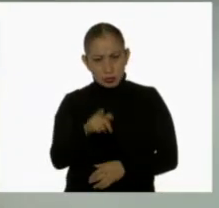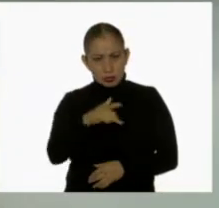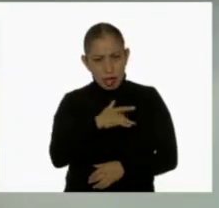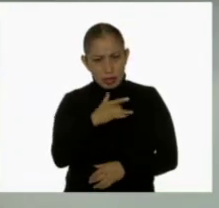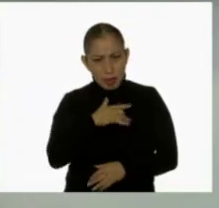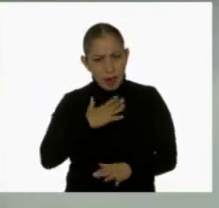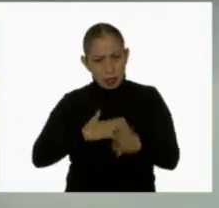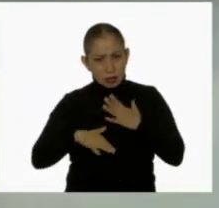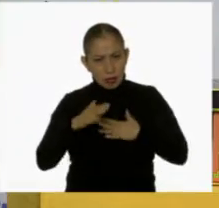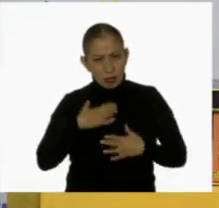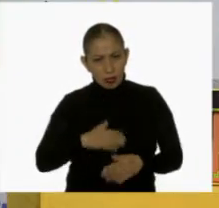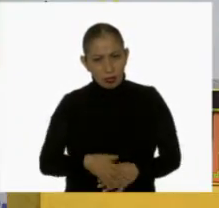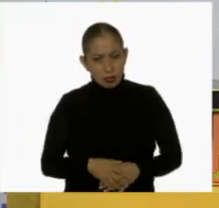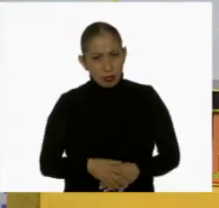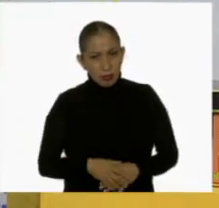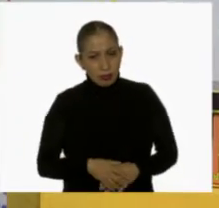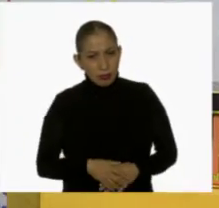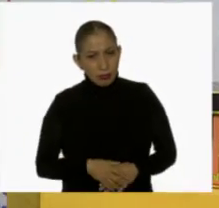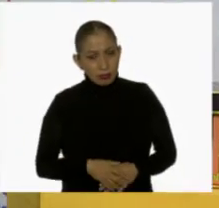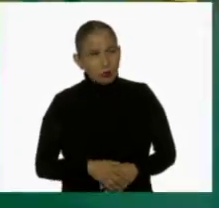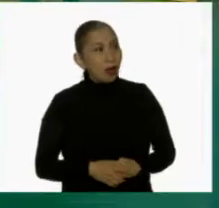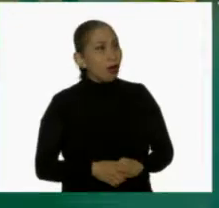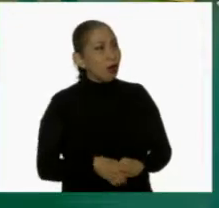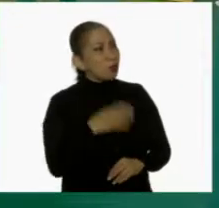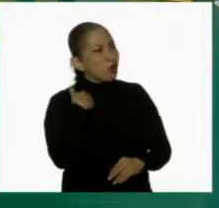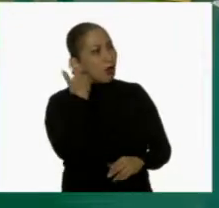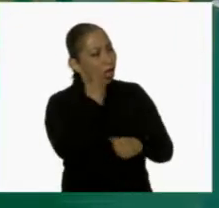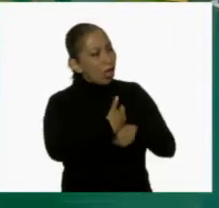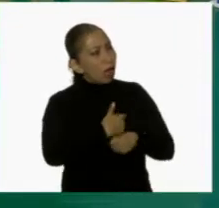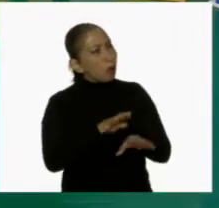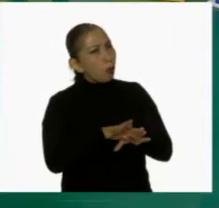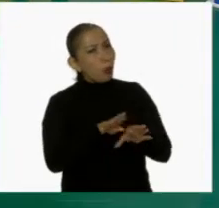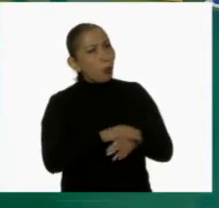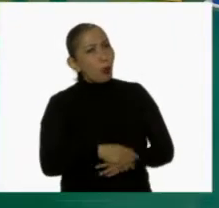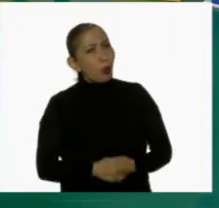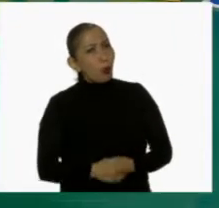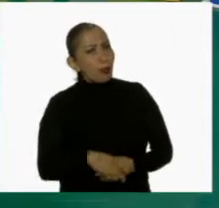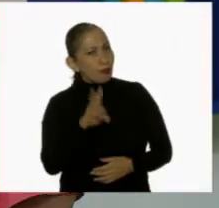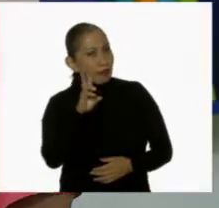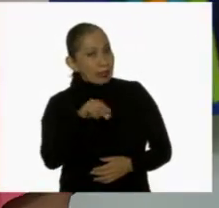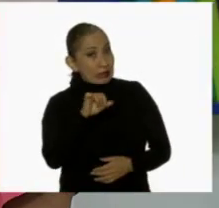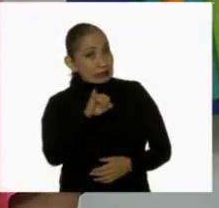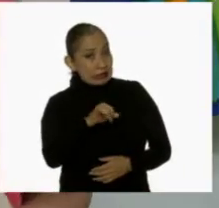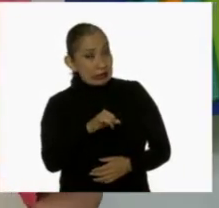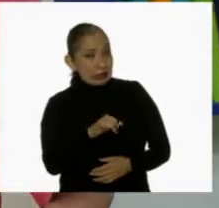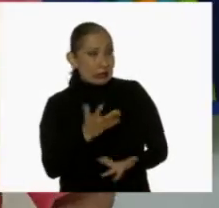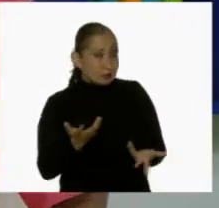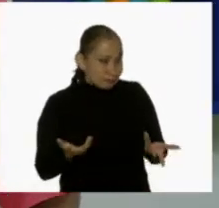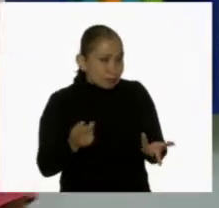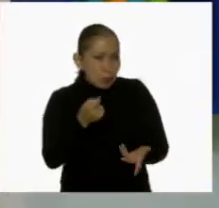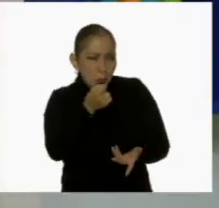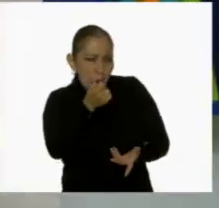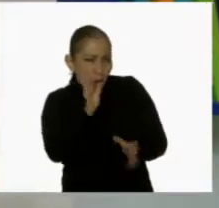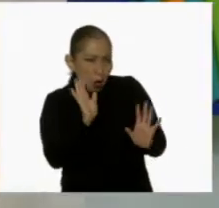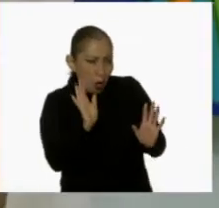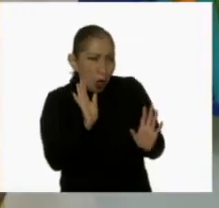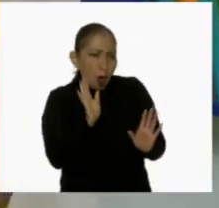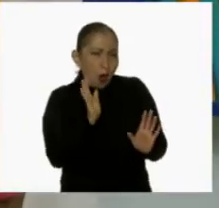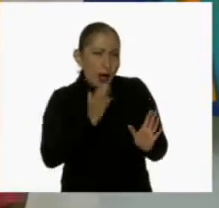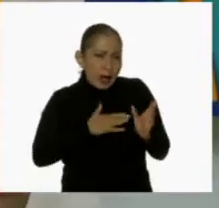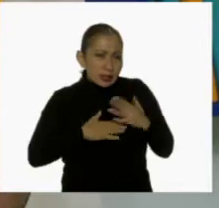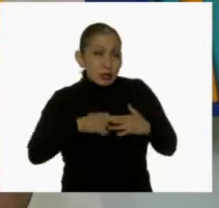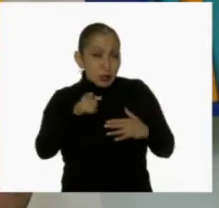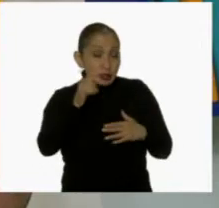sientes un poco cansado? ¿Cómo lo adivinaste, maestro? La verdad es que sí, pues un poquito. Es que,